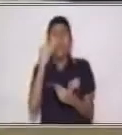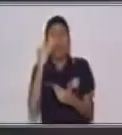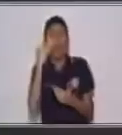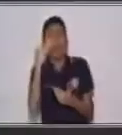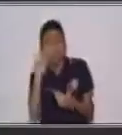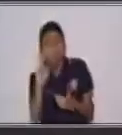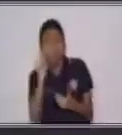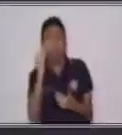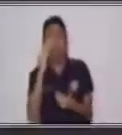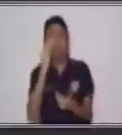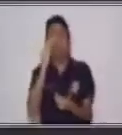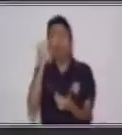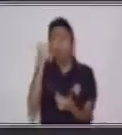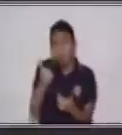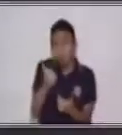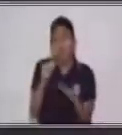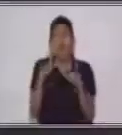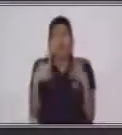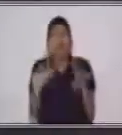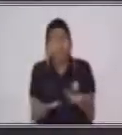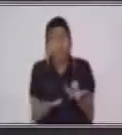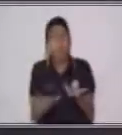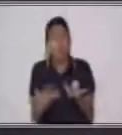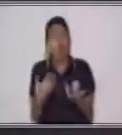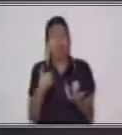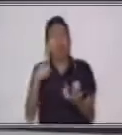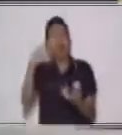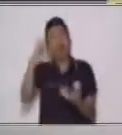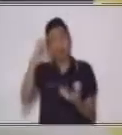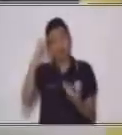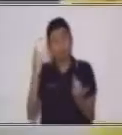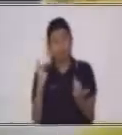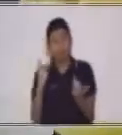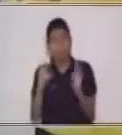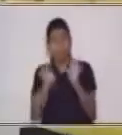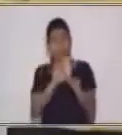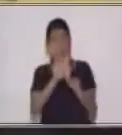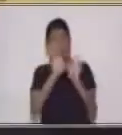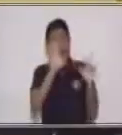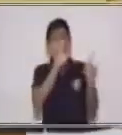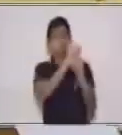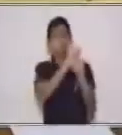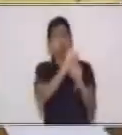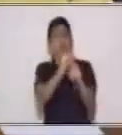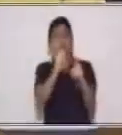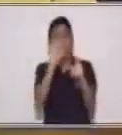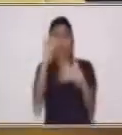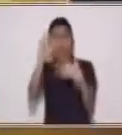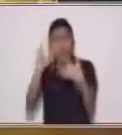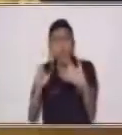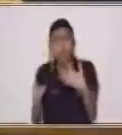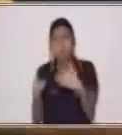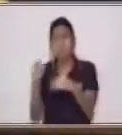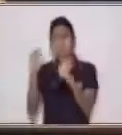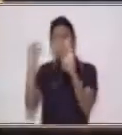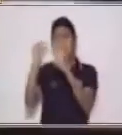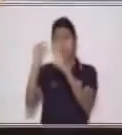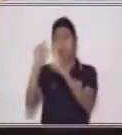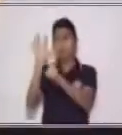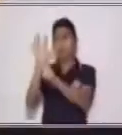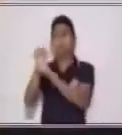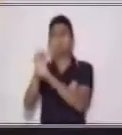haremos ejercicios para focalizar con la mirada en objetos, letras y palabras. También